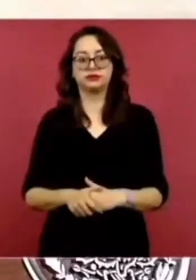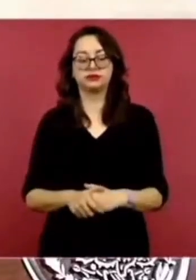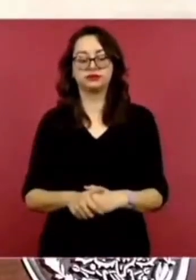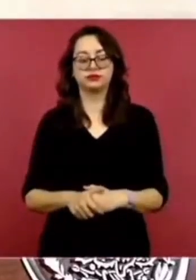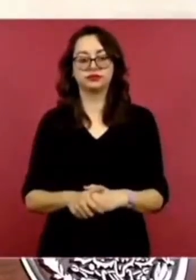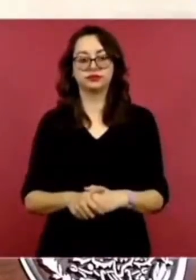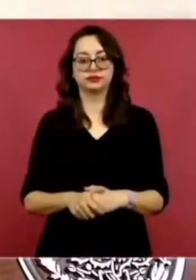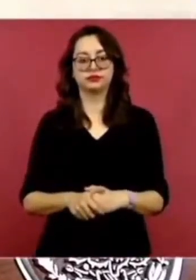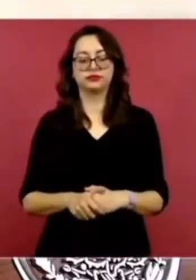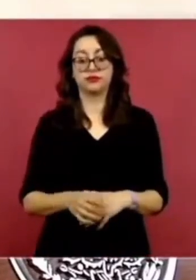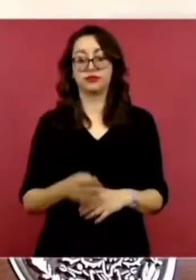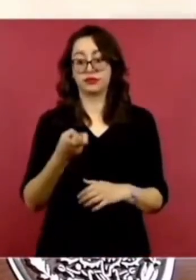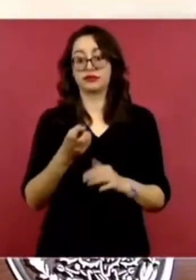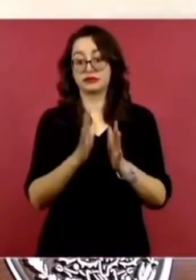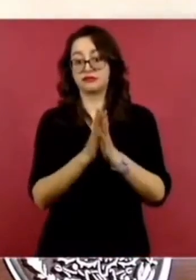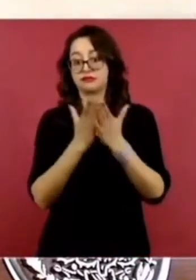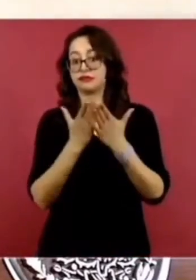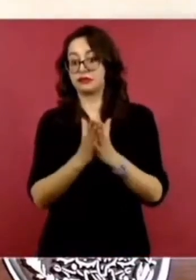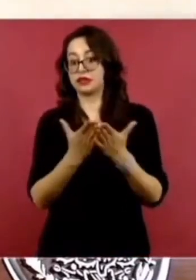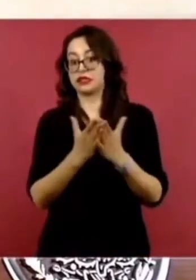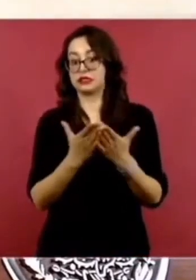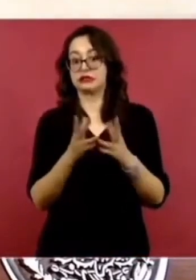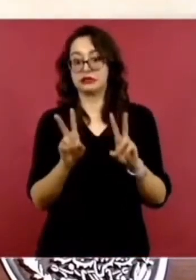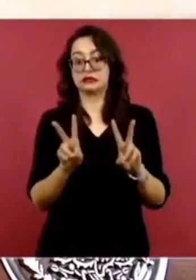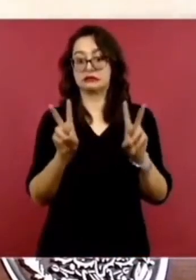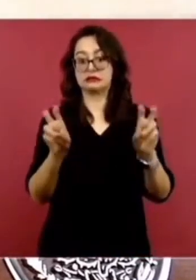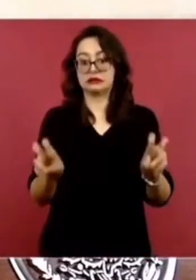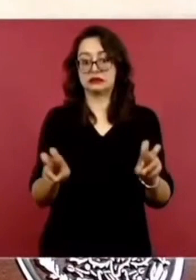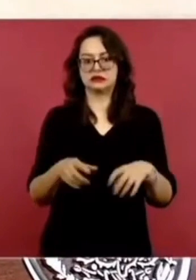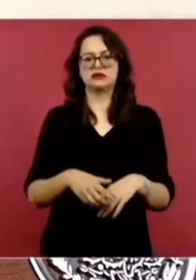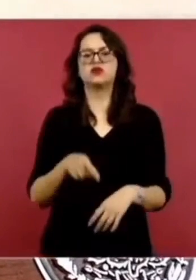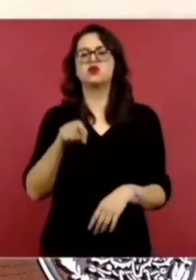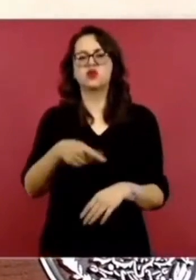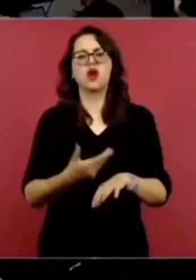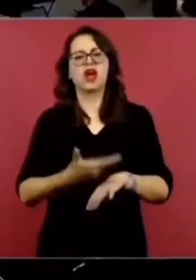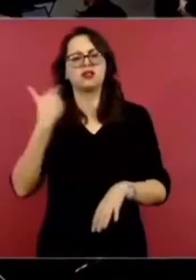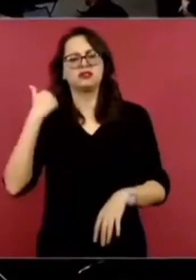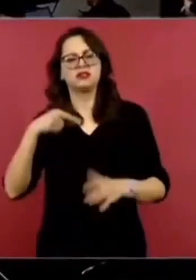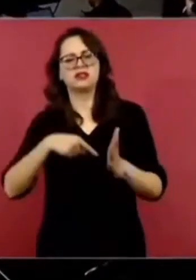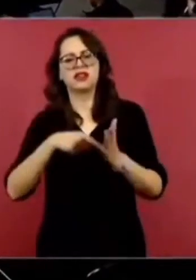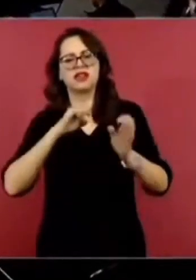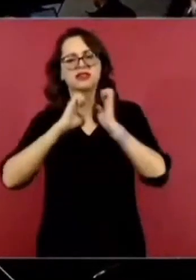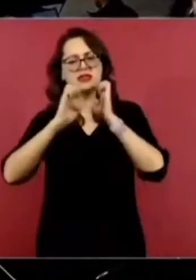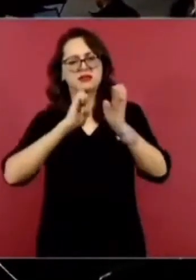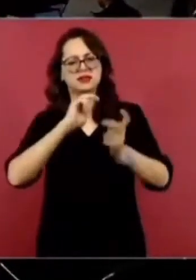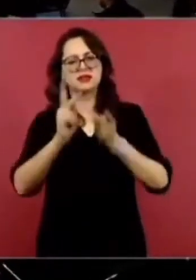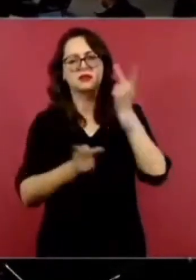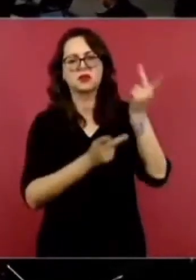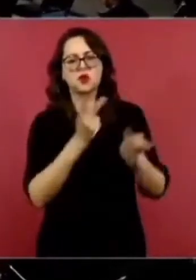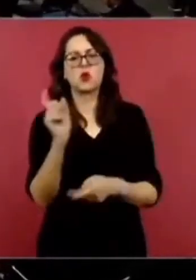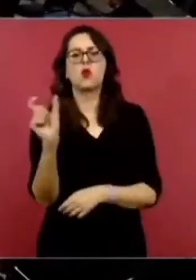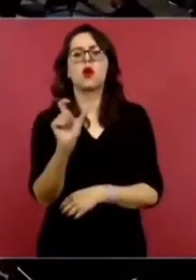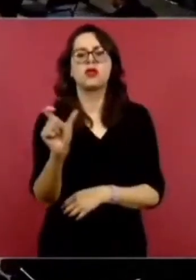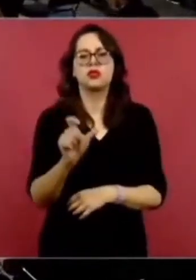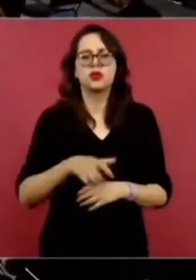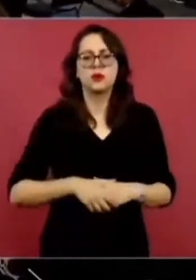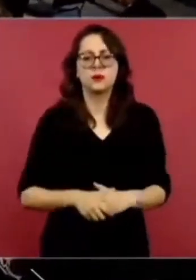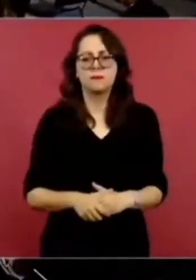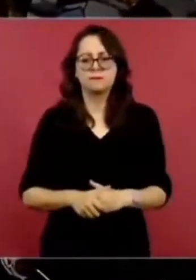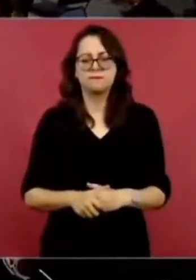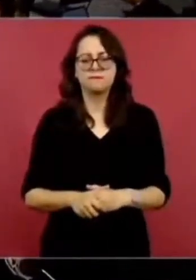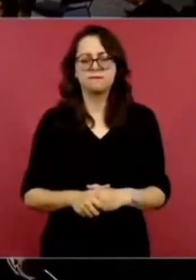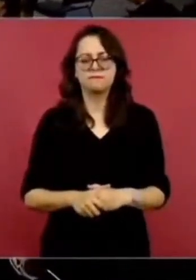Habla de eso. ¿Cuándo hiciste la entrevista? ¿Qué año? La entrevista entre 2003